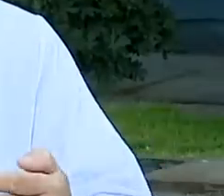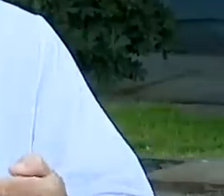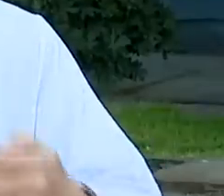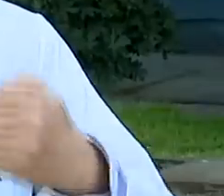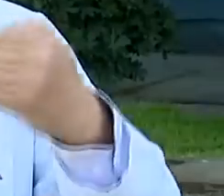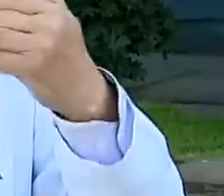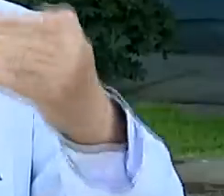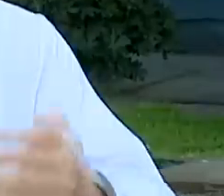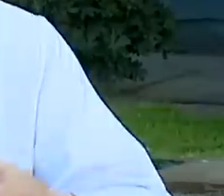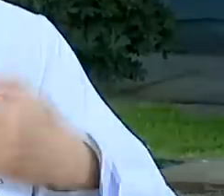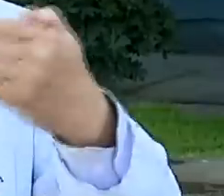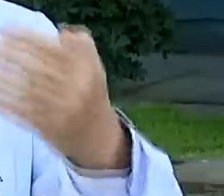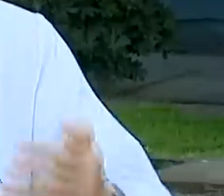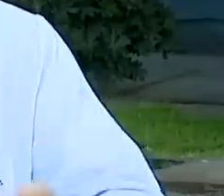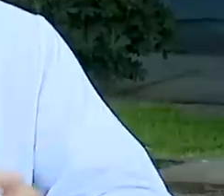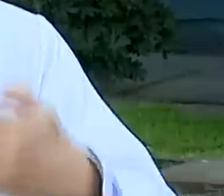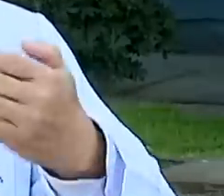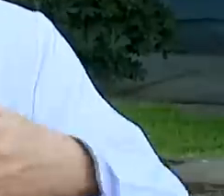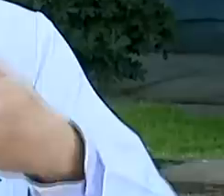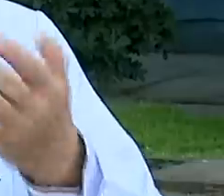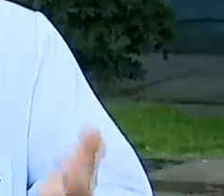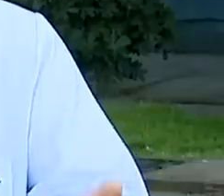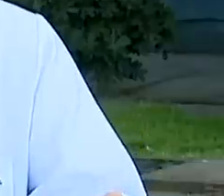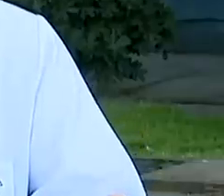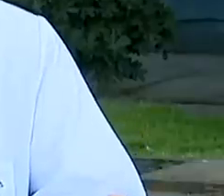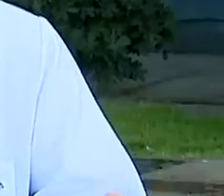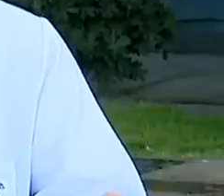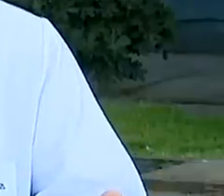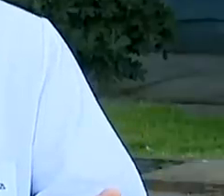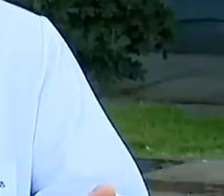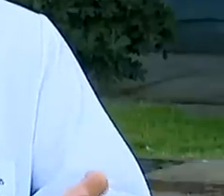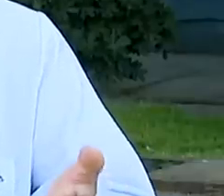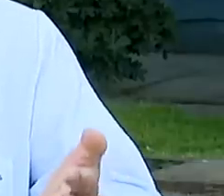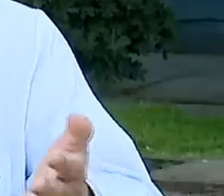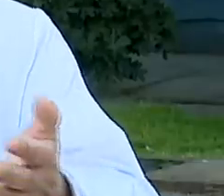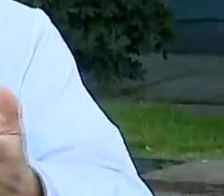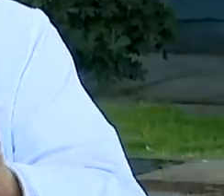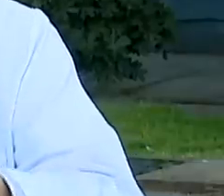de la población?